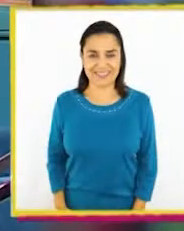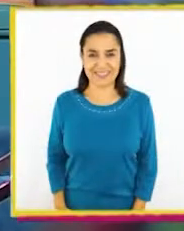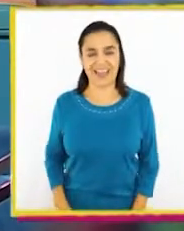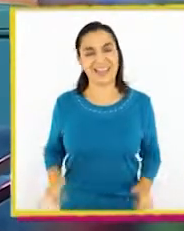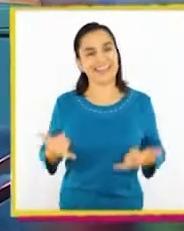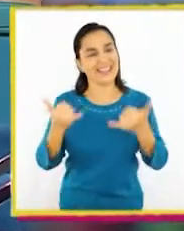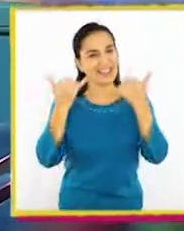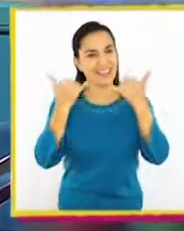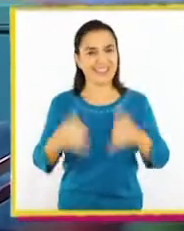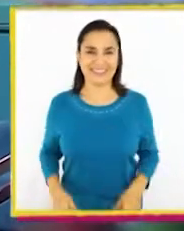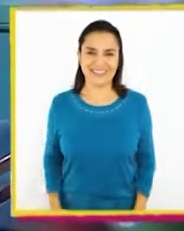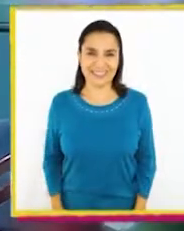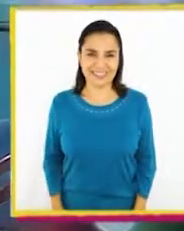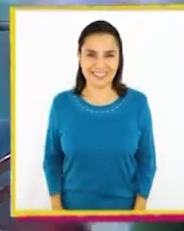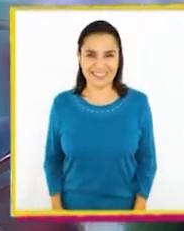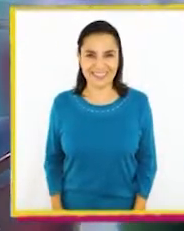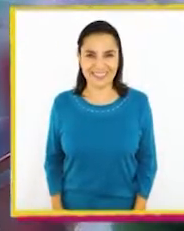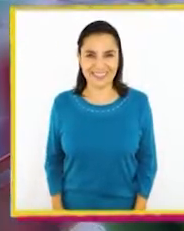Es muy entretenido.